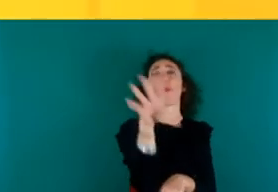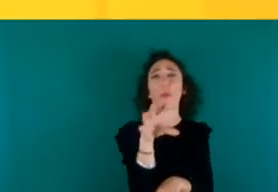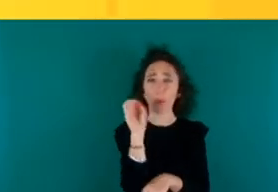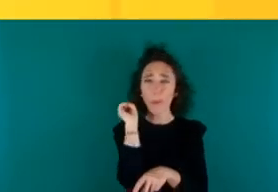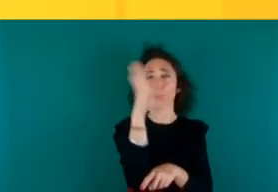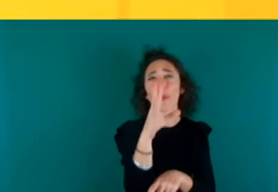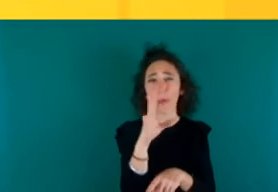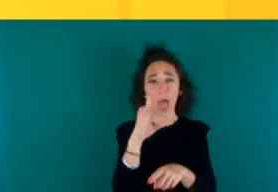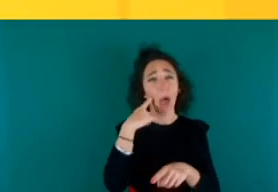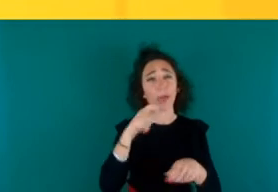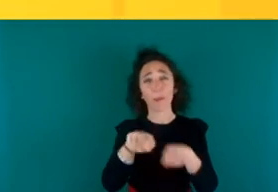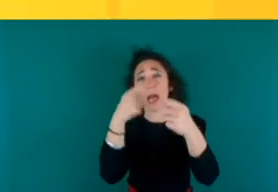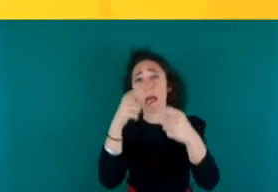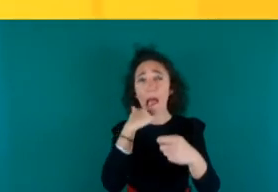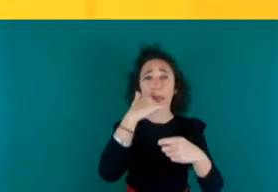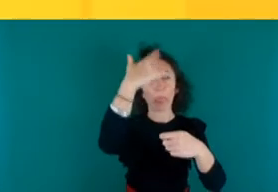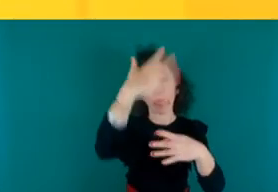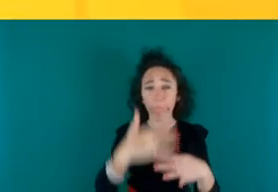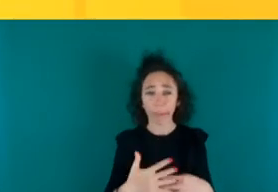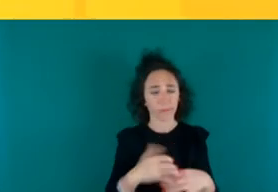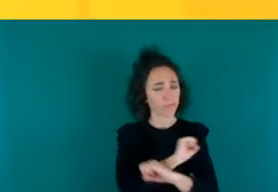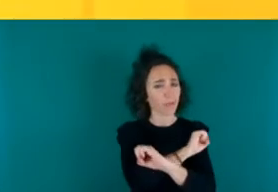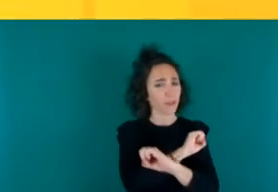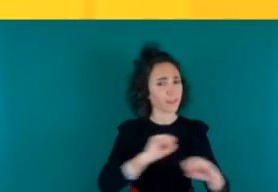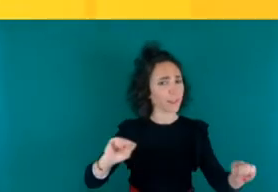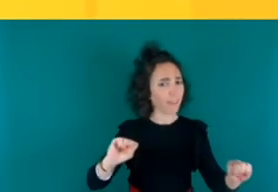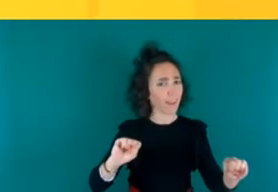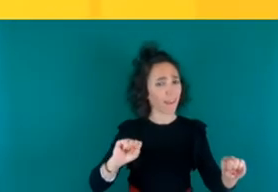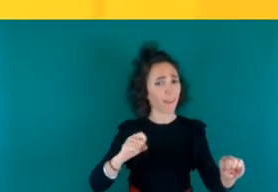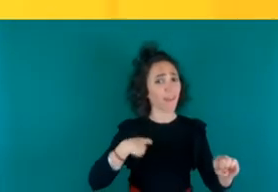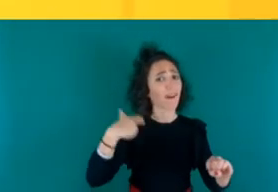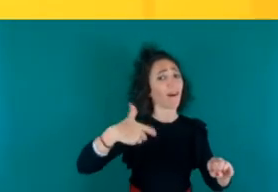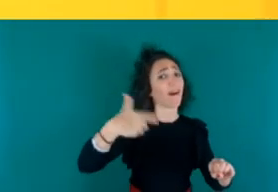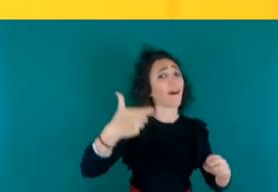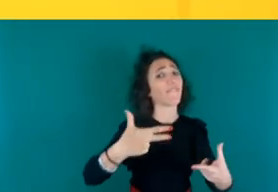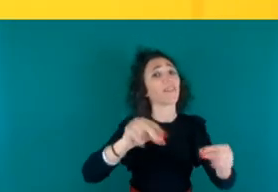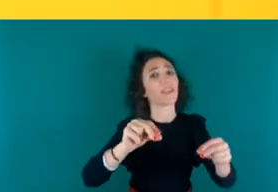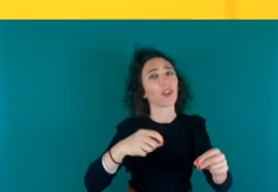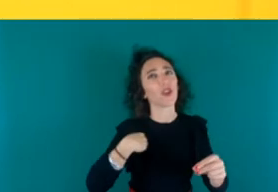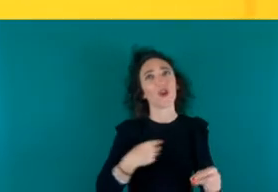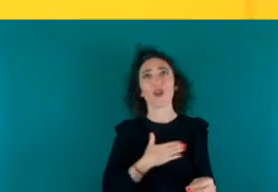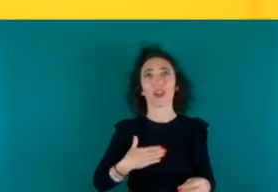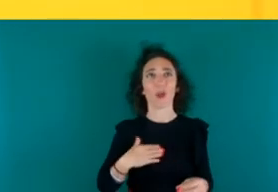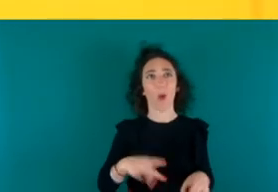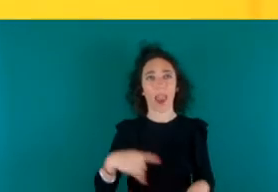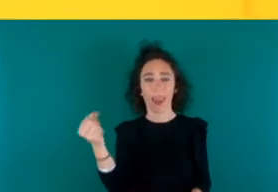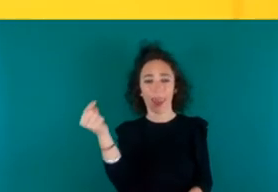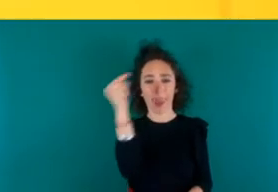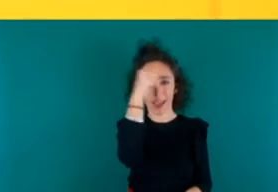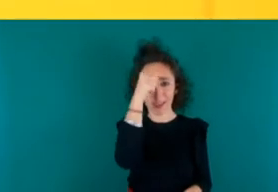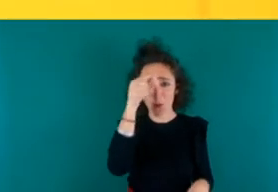porque no hay manera y no hay manera no sé hasta cuándo no quiero ser pesimista pero es que de verdad